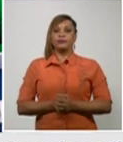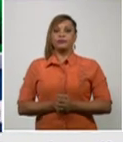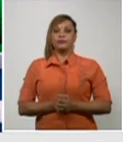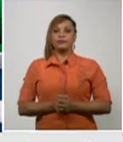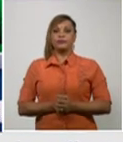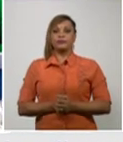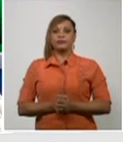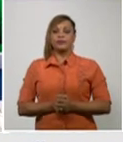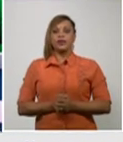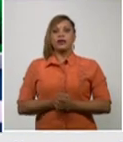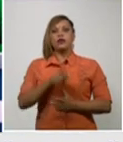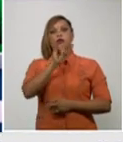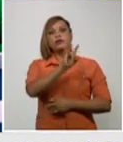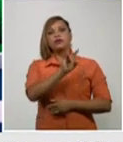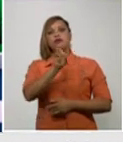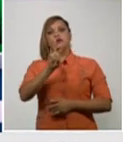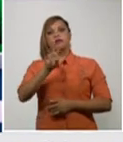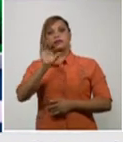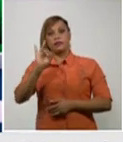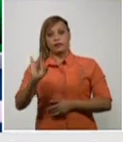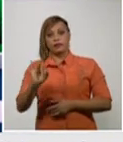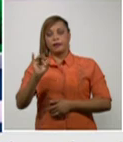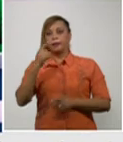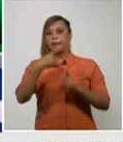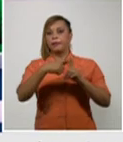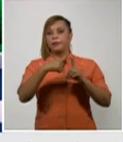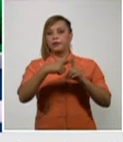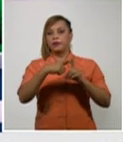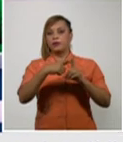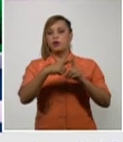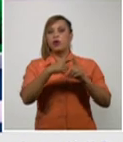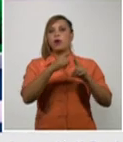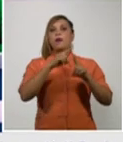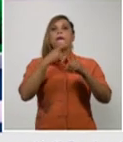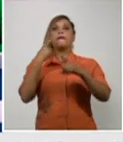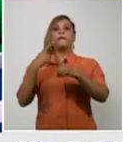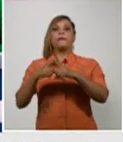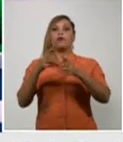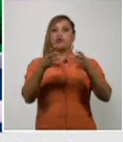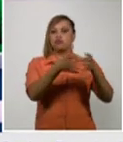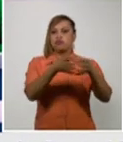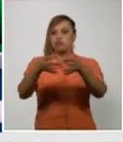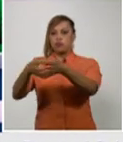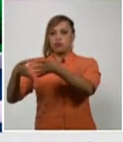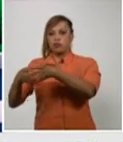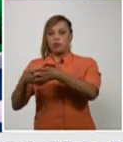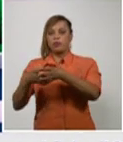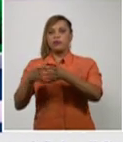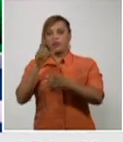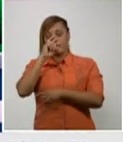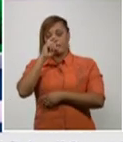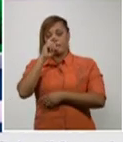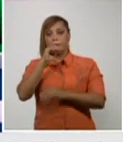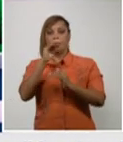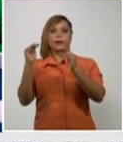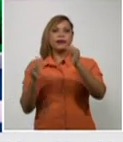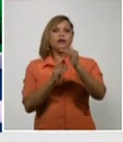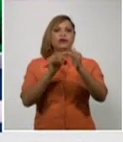937 casos diagnosticados por grupos de edad menores de 20 años que siempre